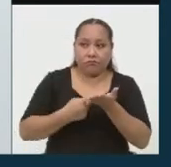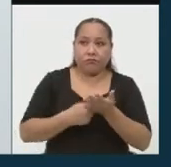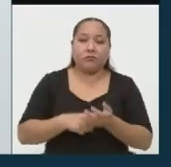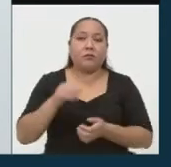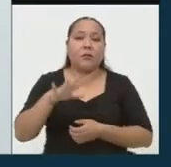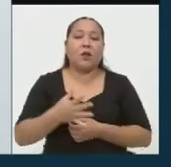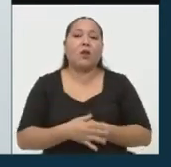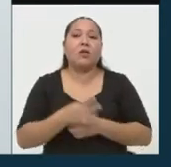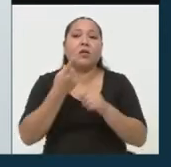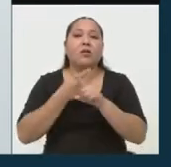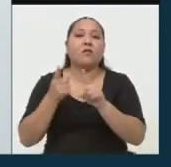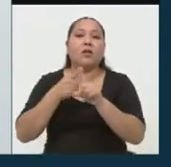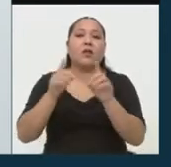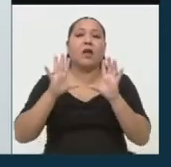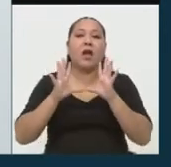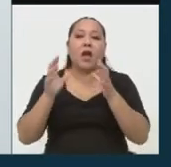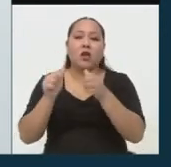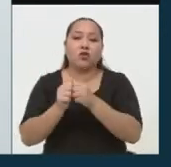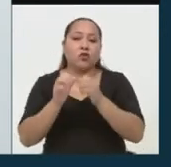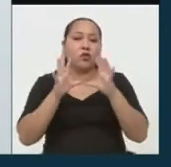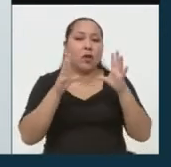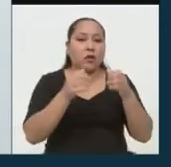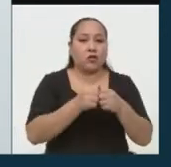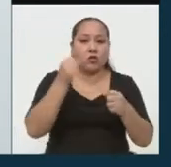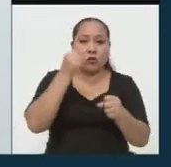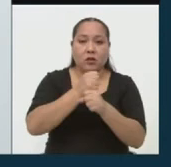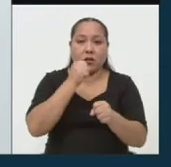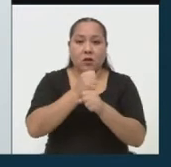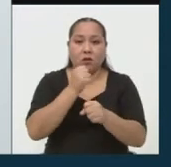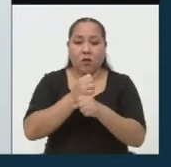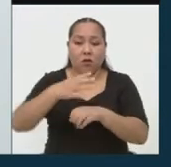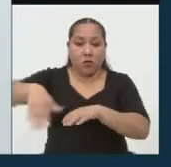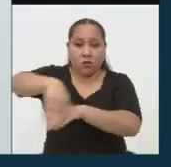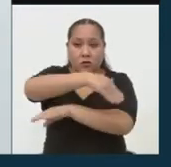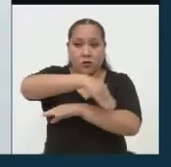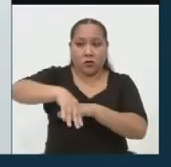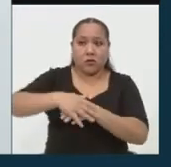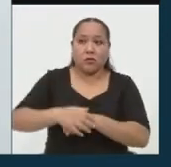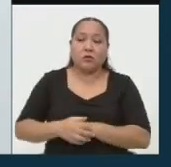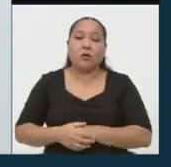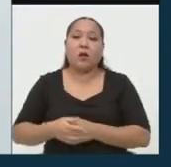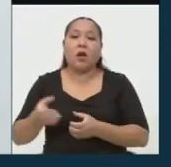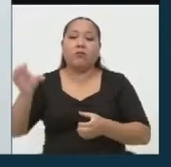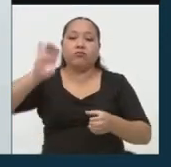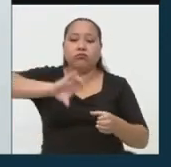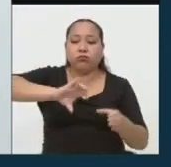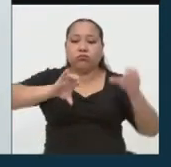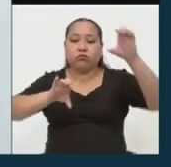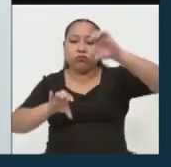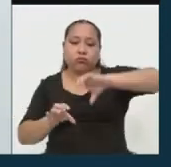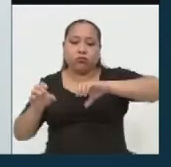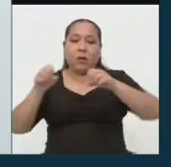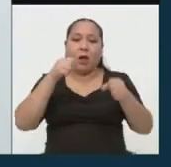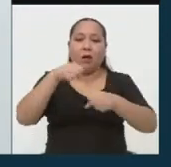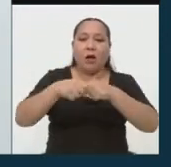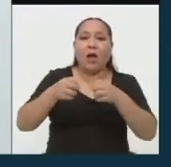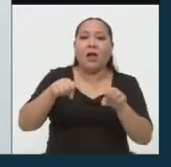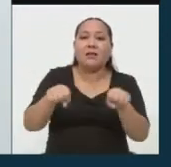existe una serie de asociaciones de trabajadores de la calle, emolenteros, lustracalzados,